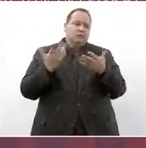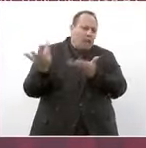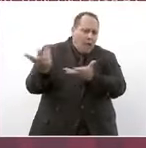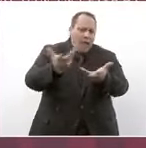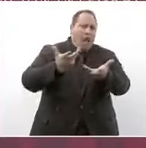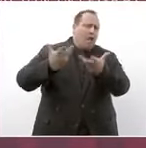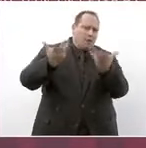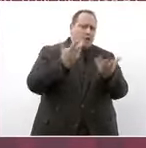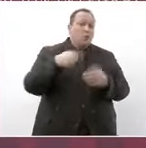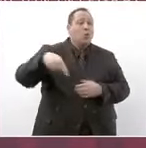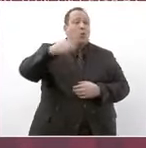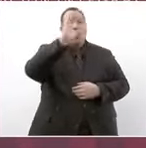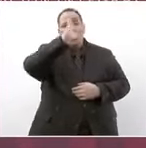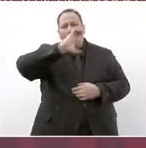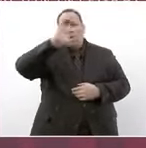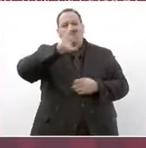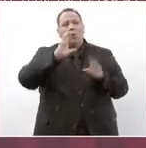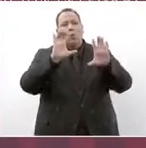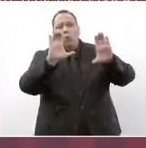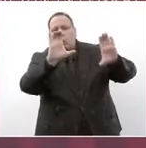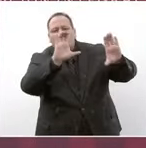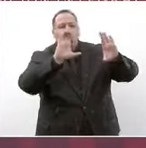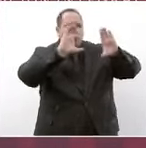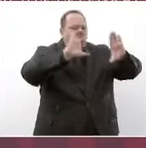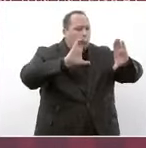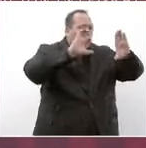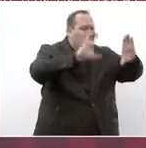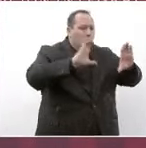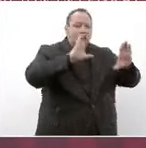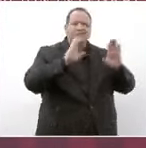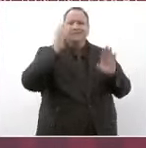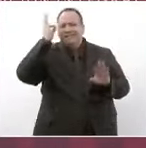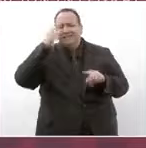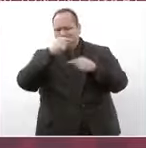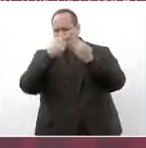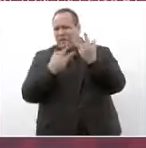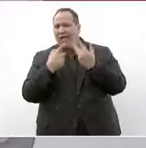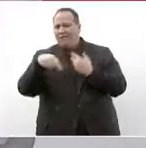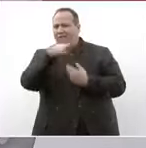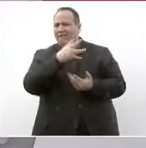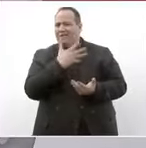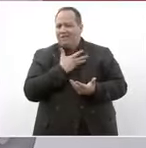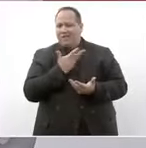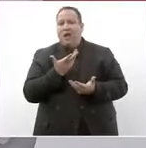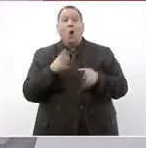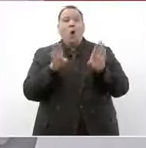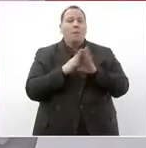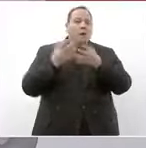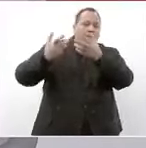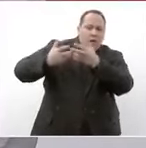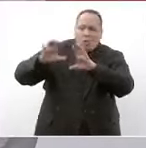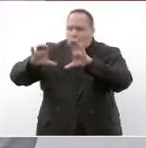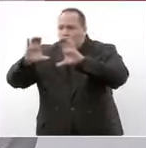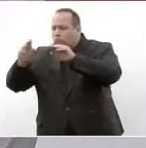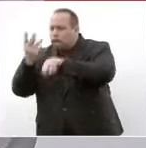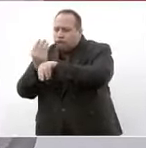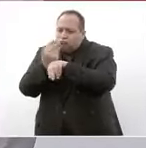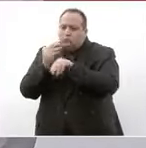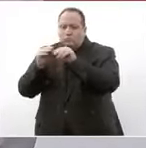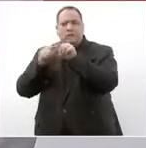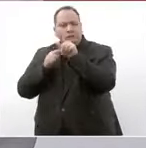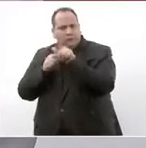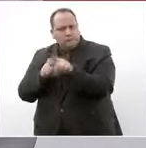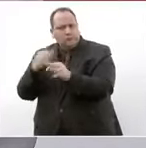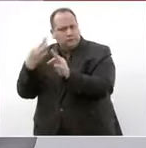a cabo la cultura de preservación y de cuidados de los servicios que existen, cuidándolos y darles mantenimiento.